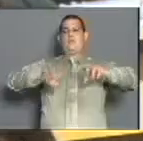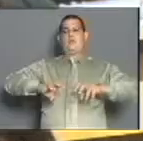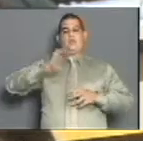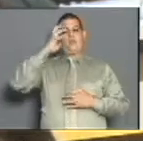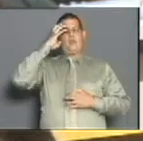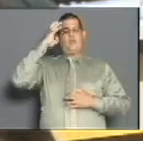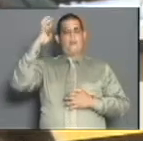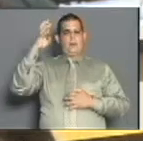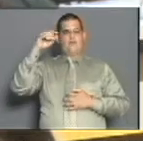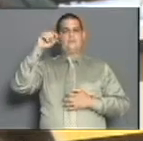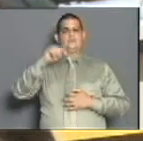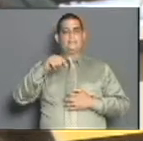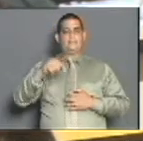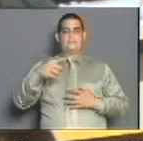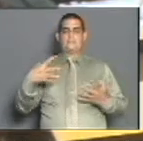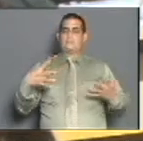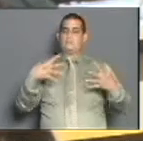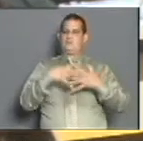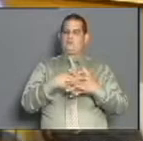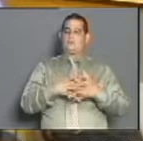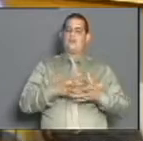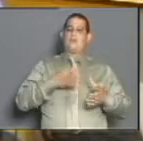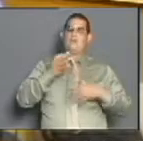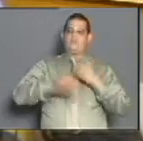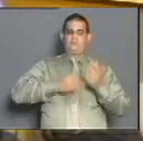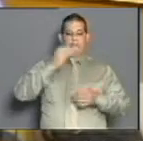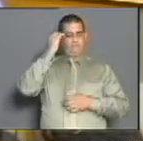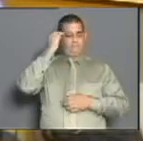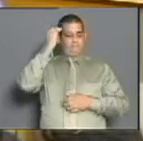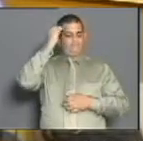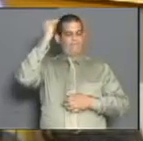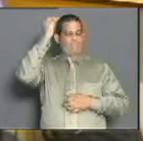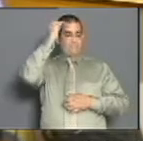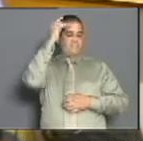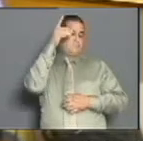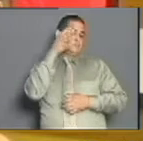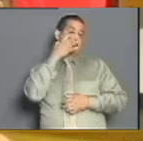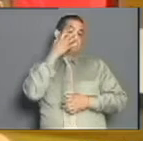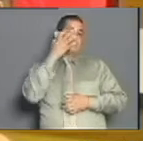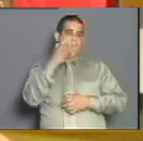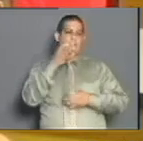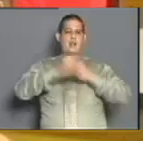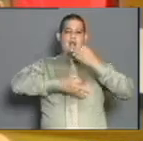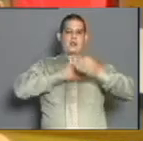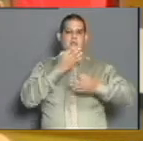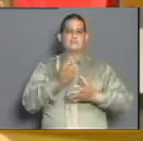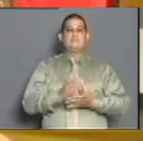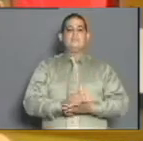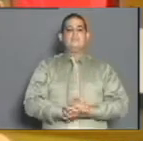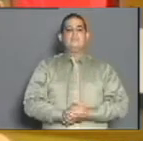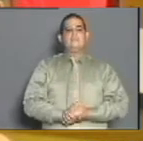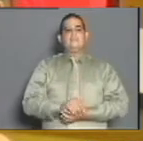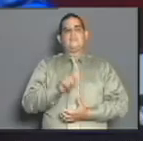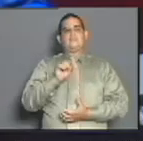Popular, devino unidad, compilación de saberes, construcción colectiva y salvaguarda de la soberanía. La aprobación de cuatro